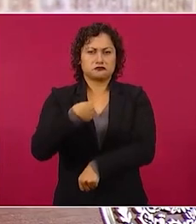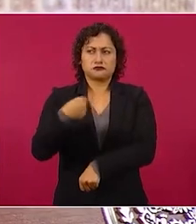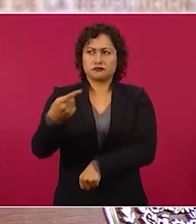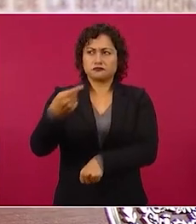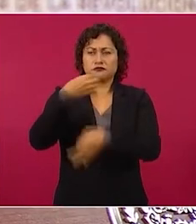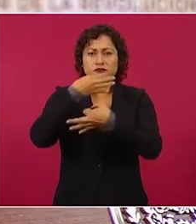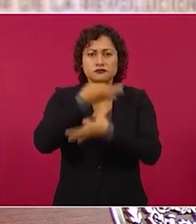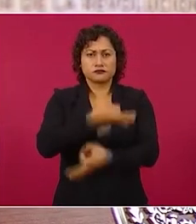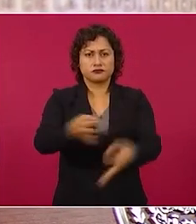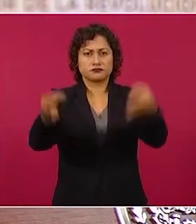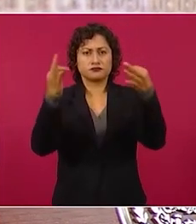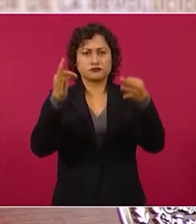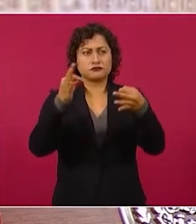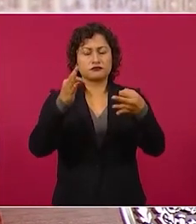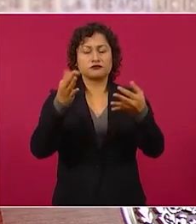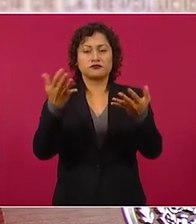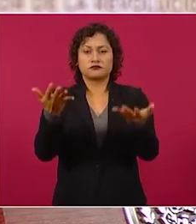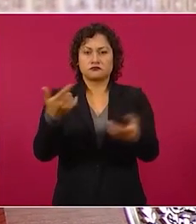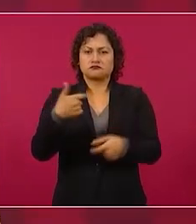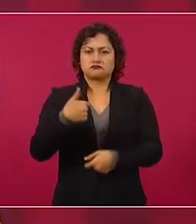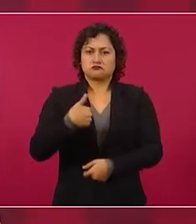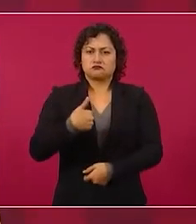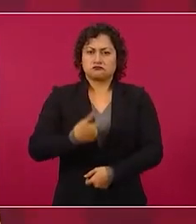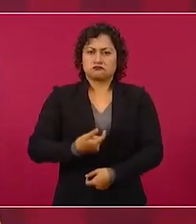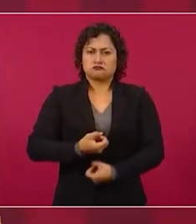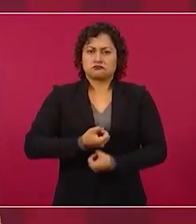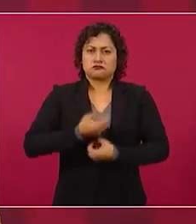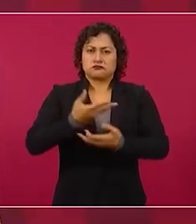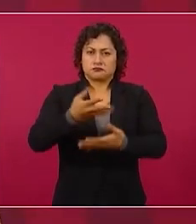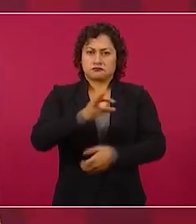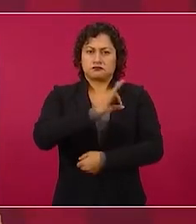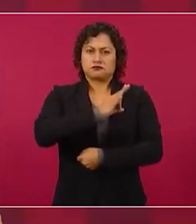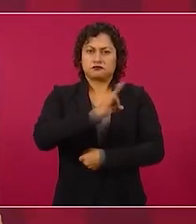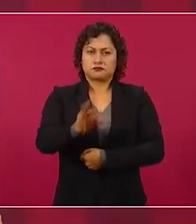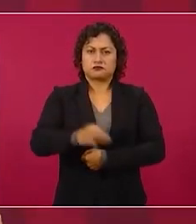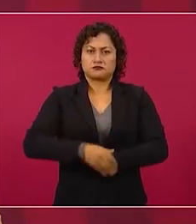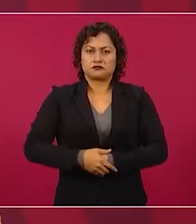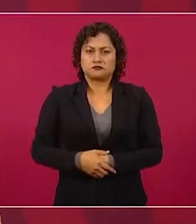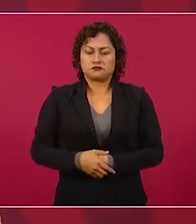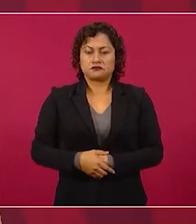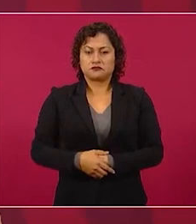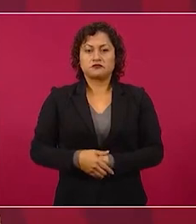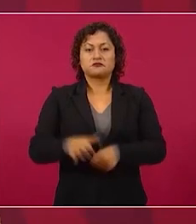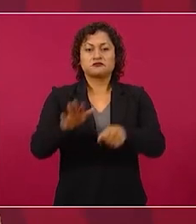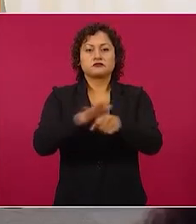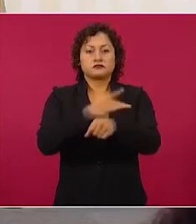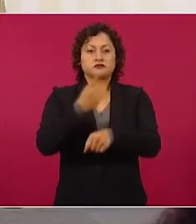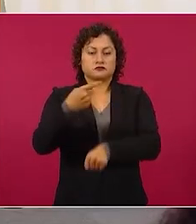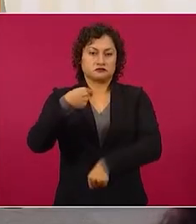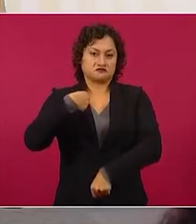señalando que Carmen Aristegui